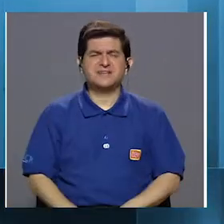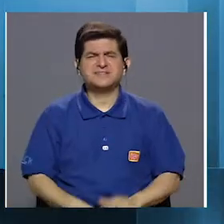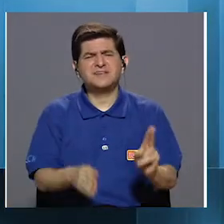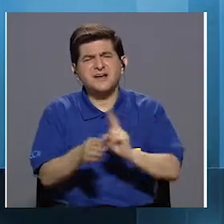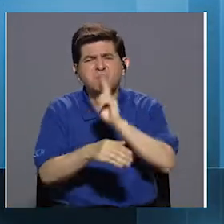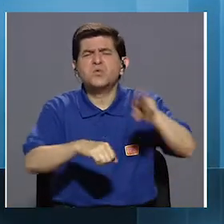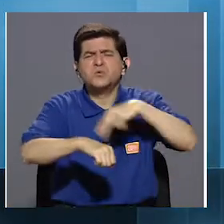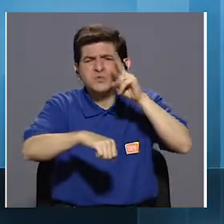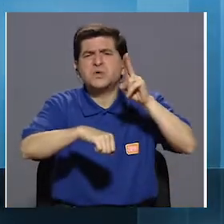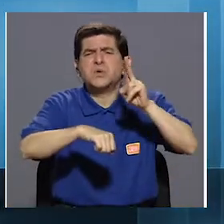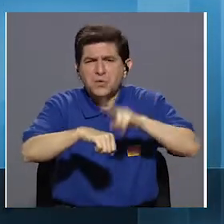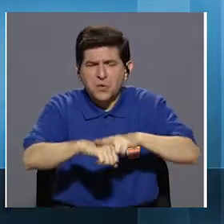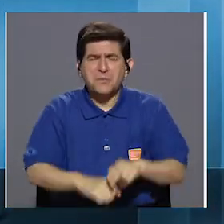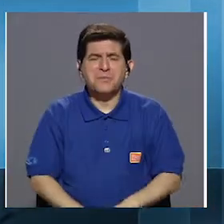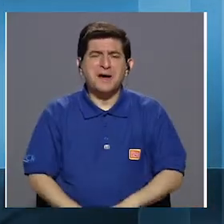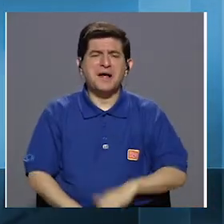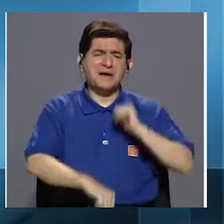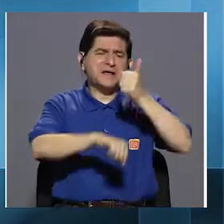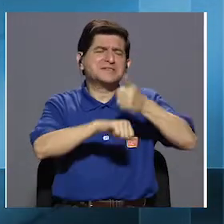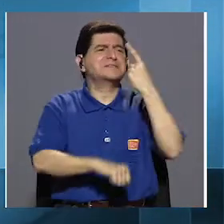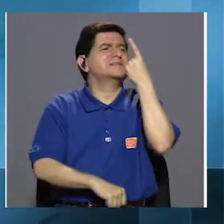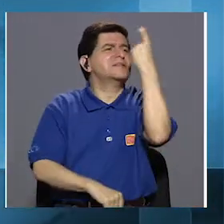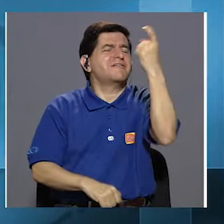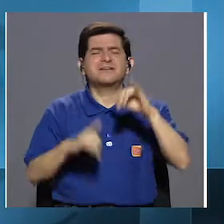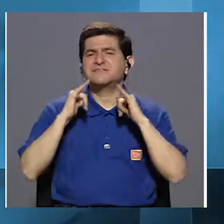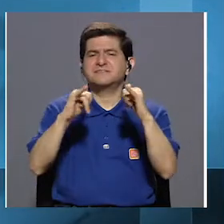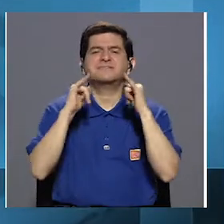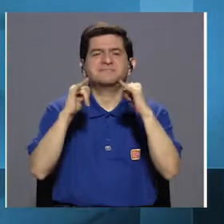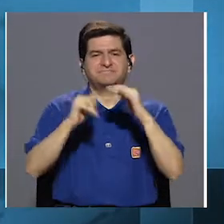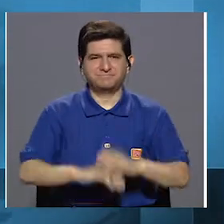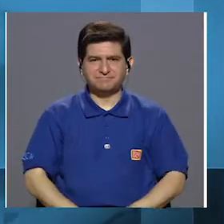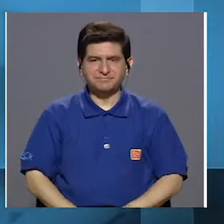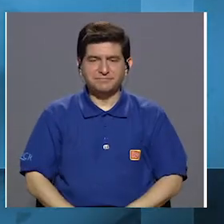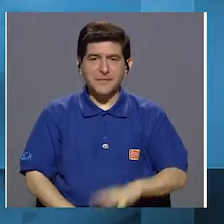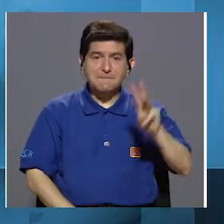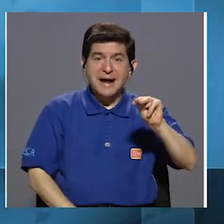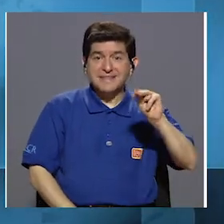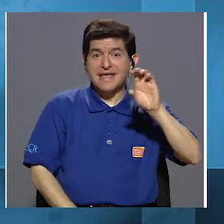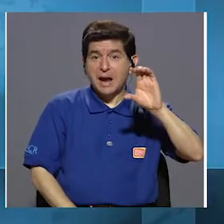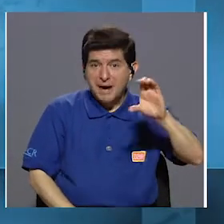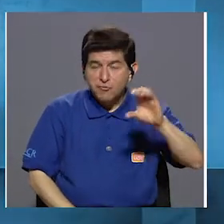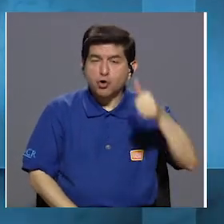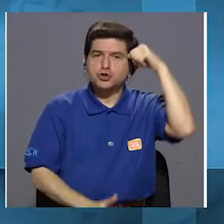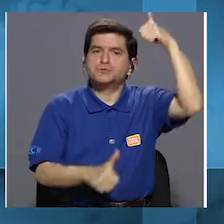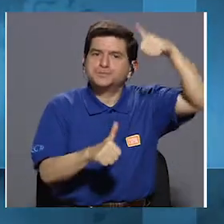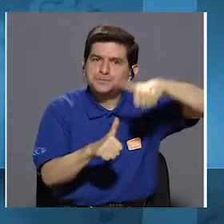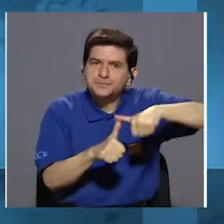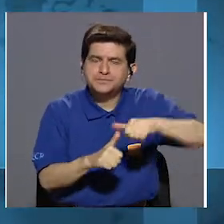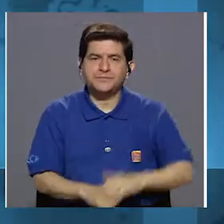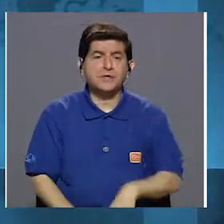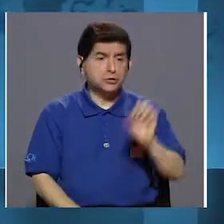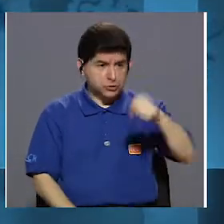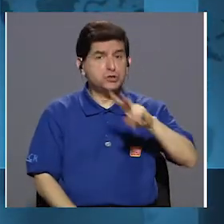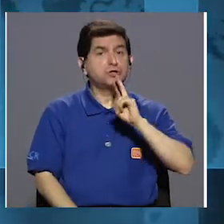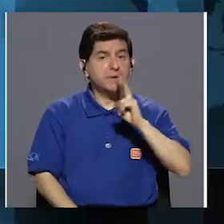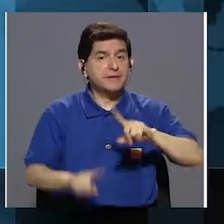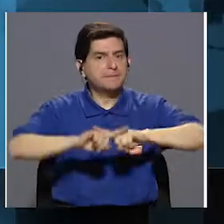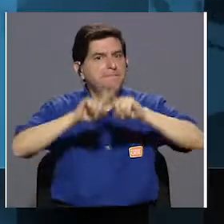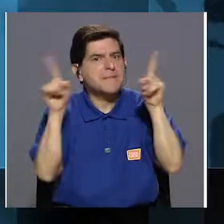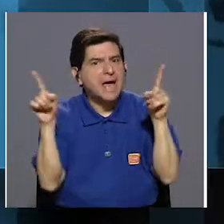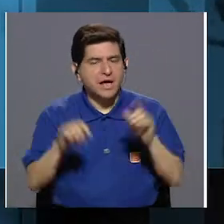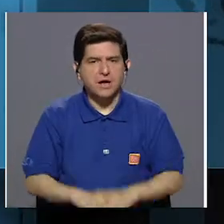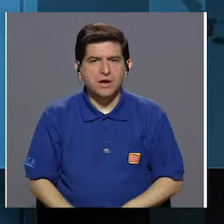se acostumbra recurrir para crear la ilusión de la igualdad. Y Martín Caparrós nos recuerda que es cierto, solo que